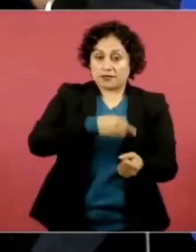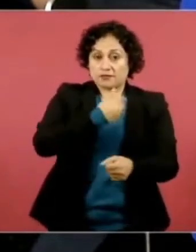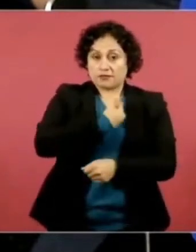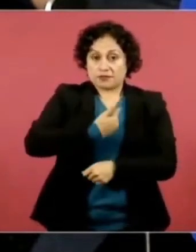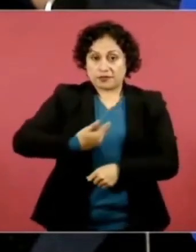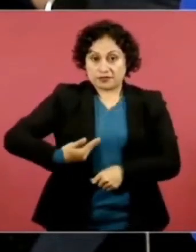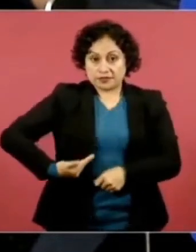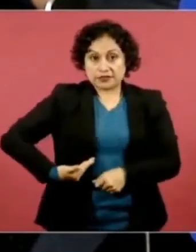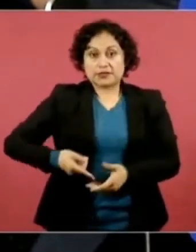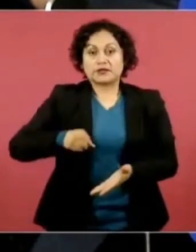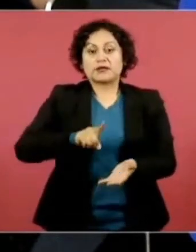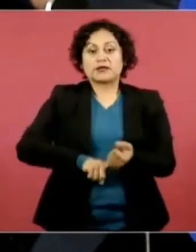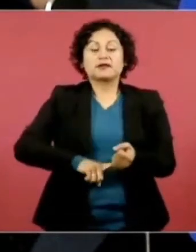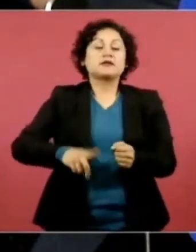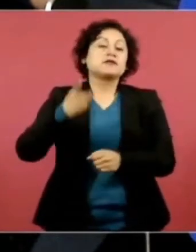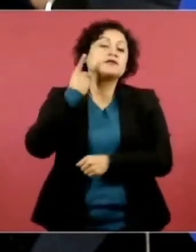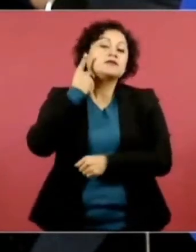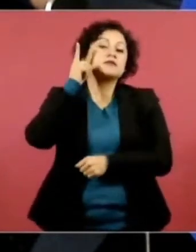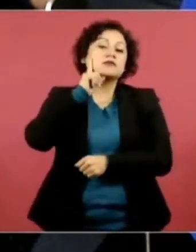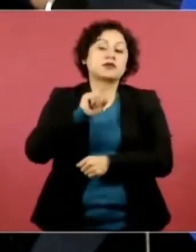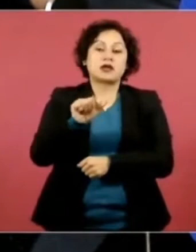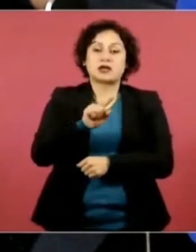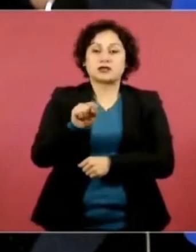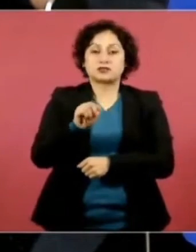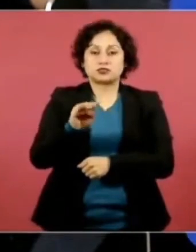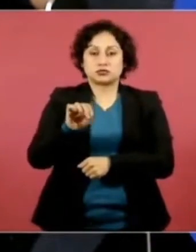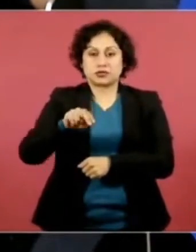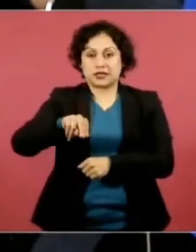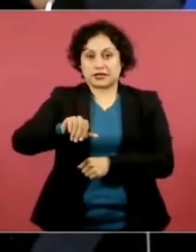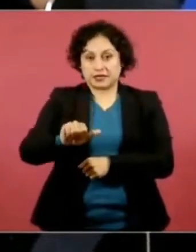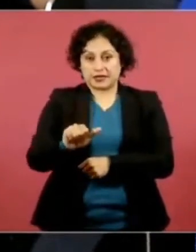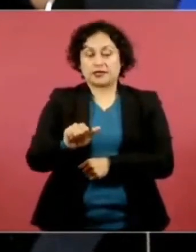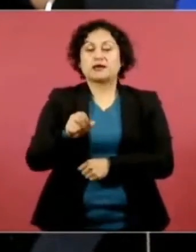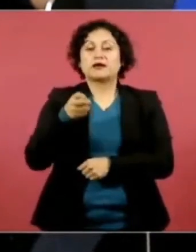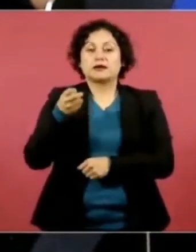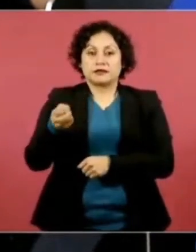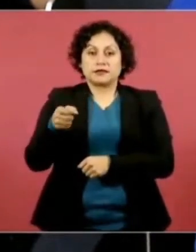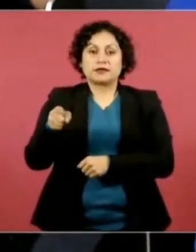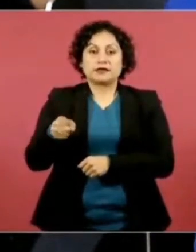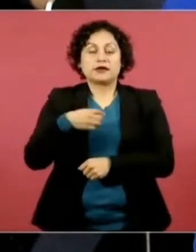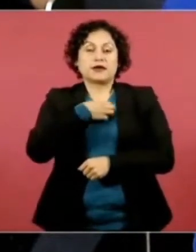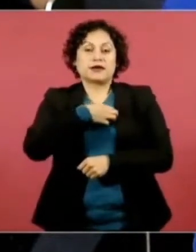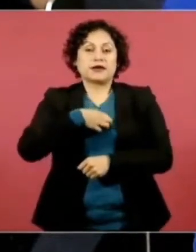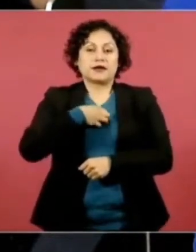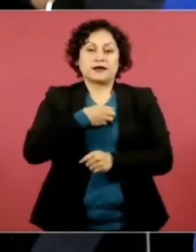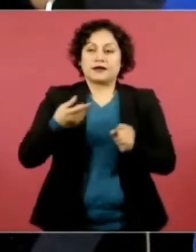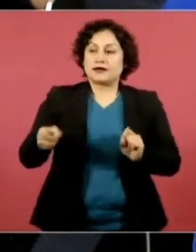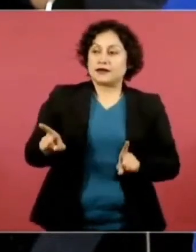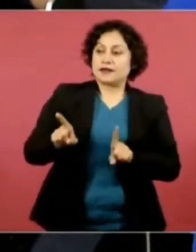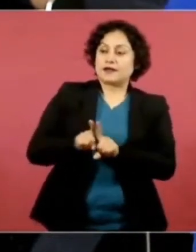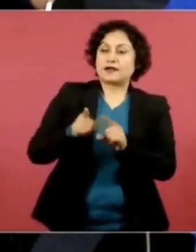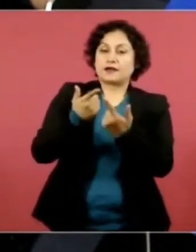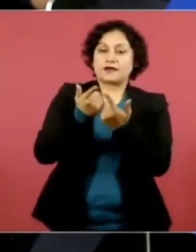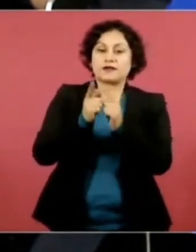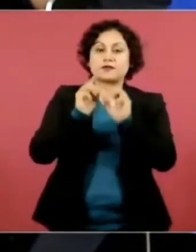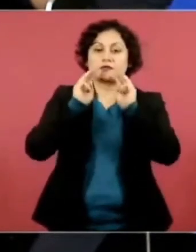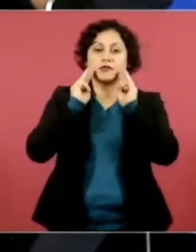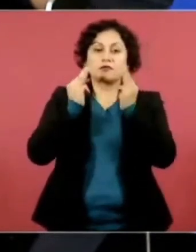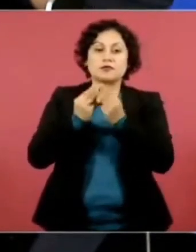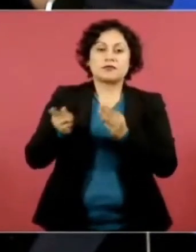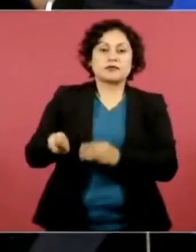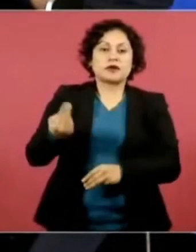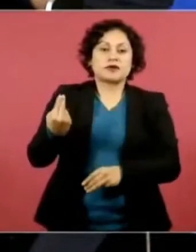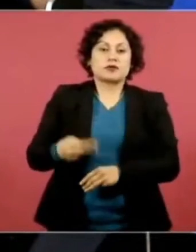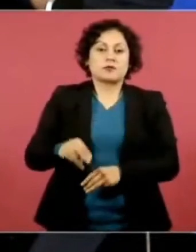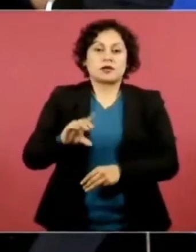legislatura estatal, la diputada Azucena Cisneros-Cos aparece muy contenta junto al líder de un grupo criminal conocido como la Choquiza,